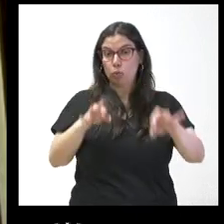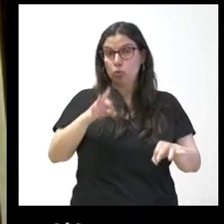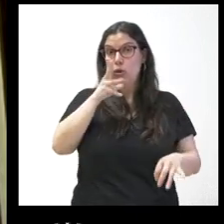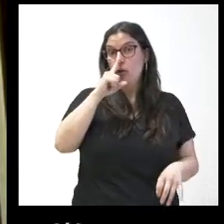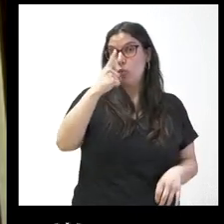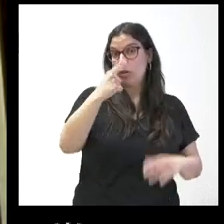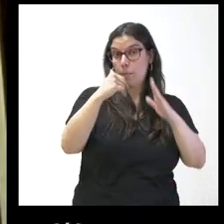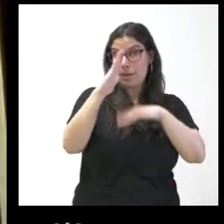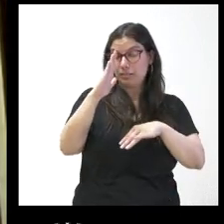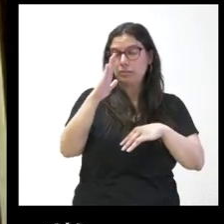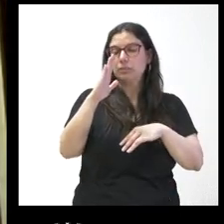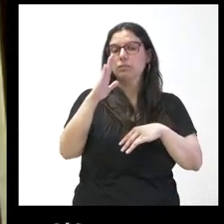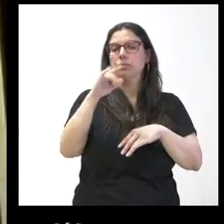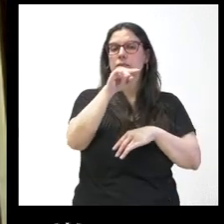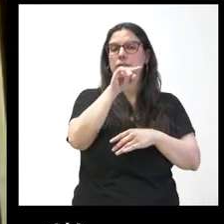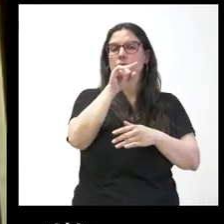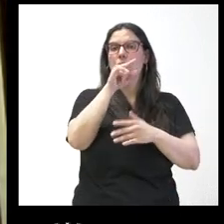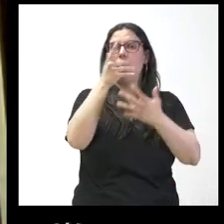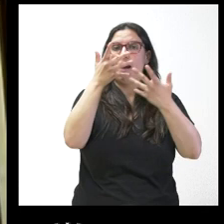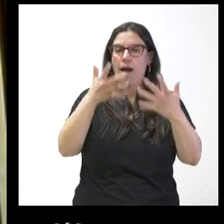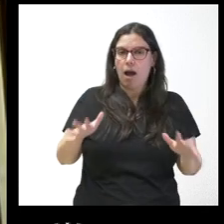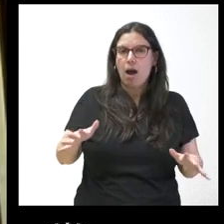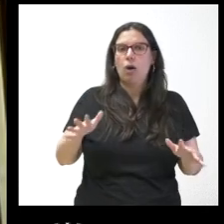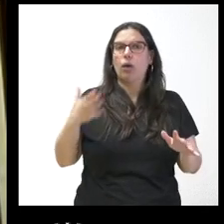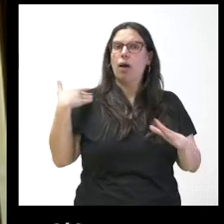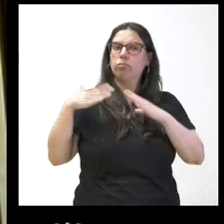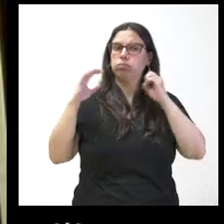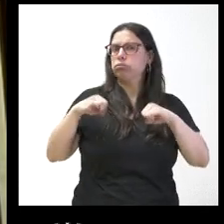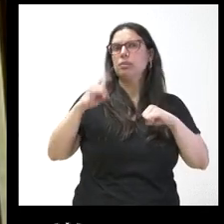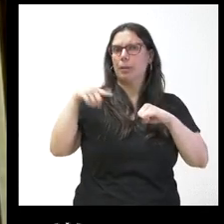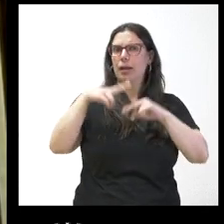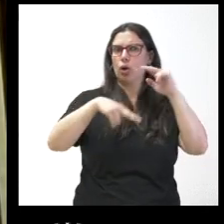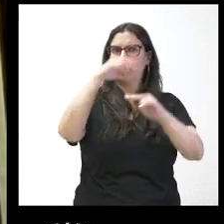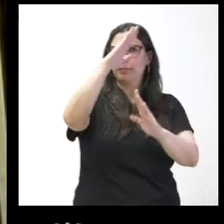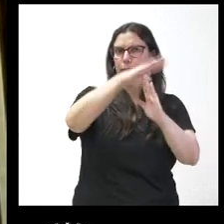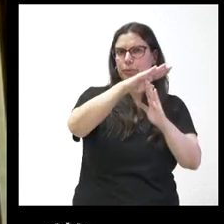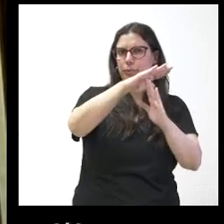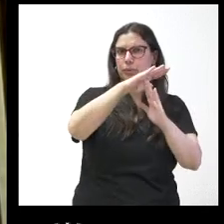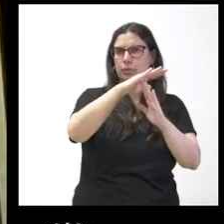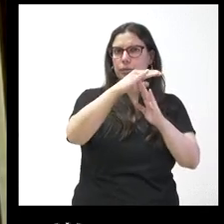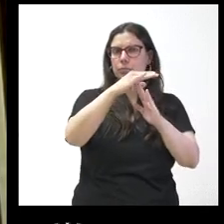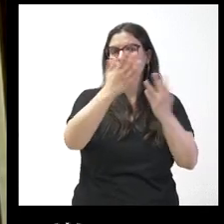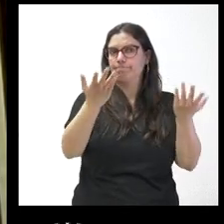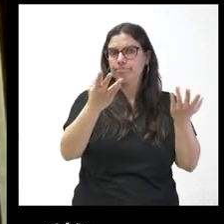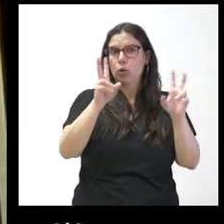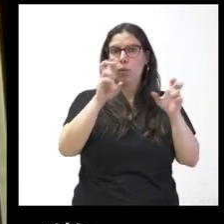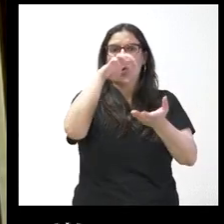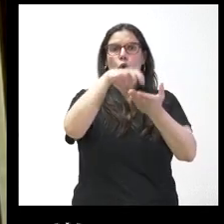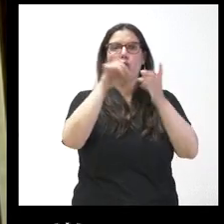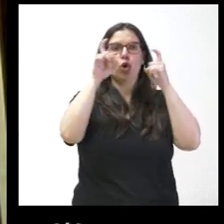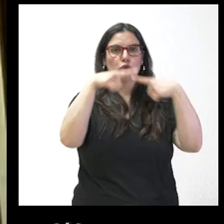hace ya más de un año también a pesar de que se negó en un primer momento se paralizaron los trabajos de construcción del nuevo conservatorio